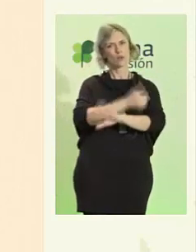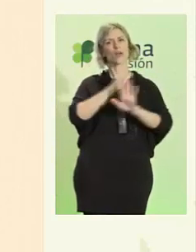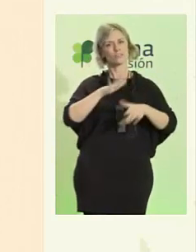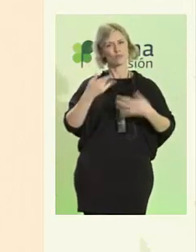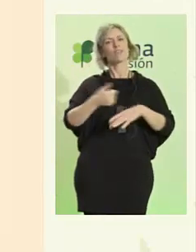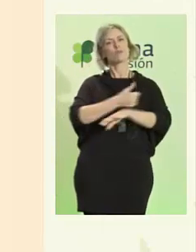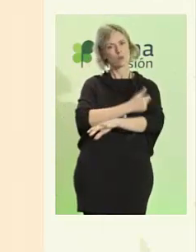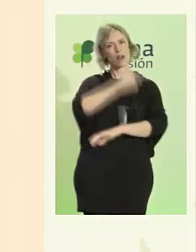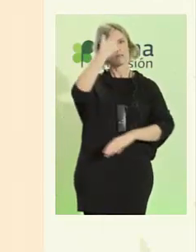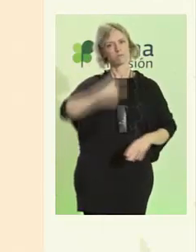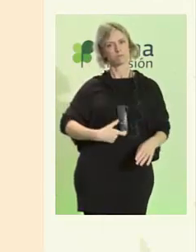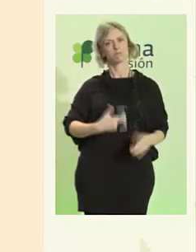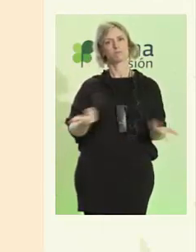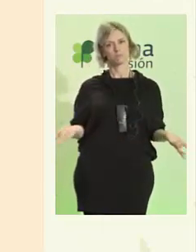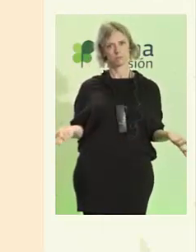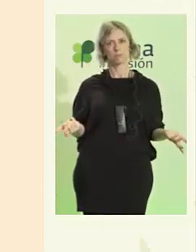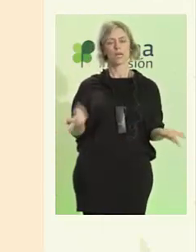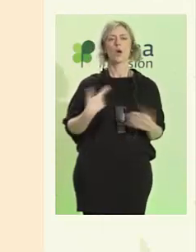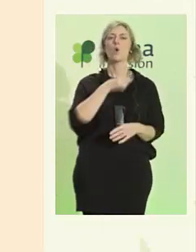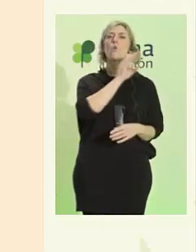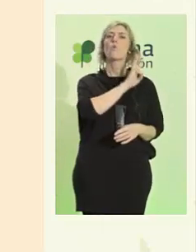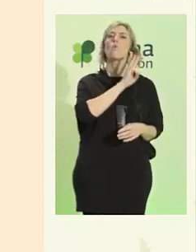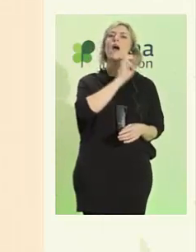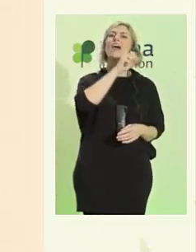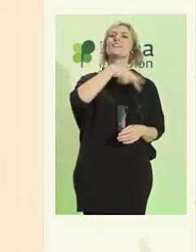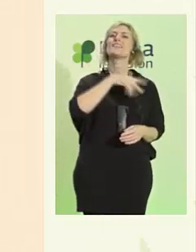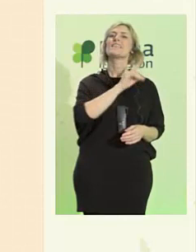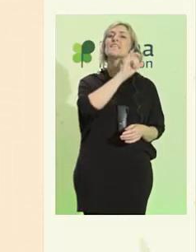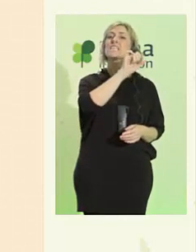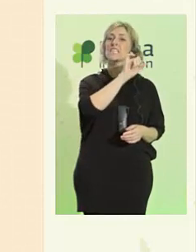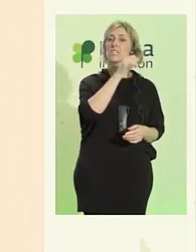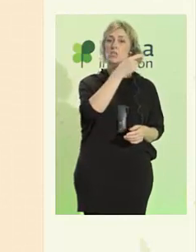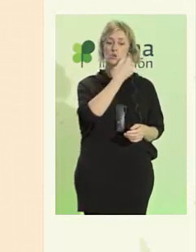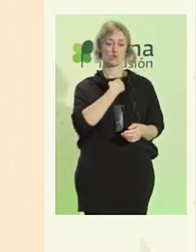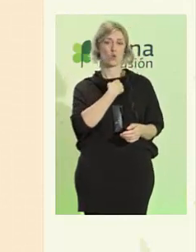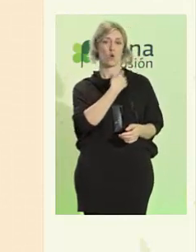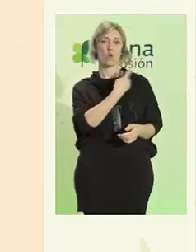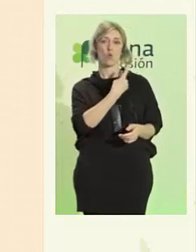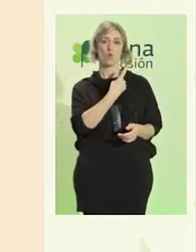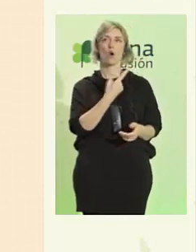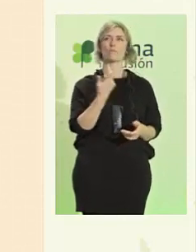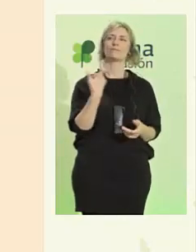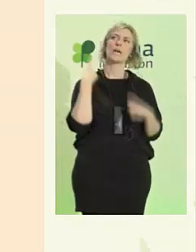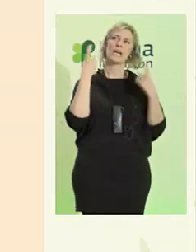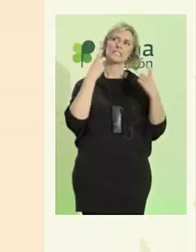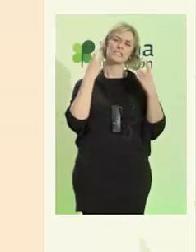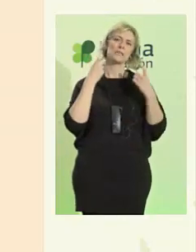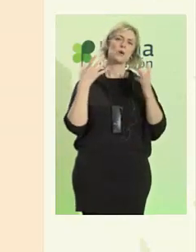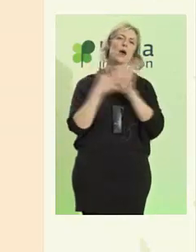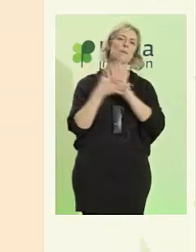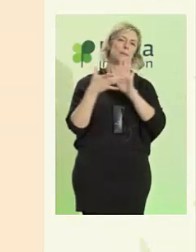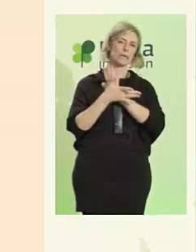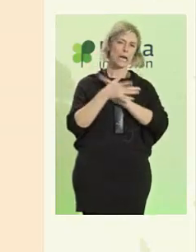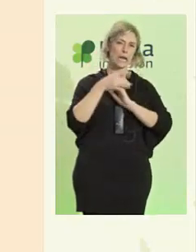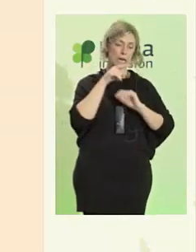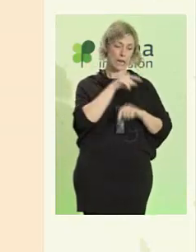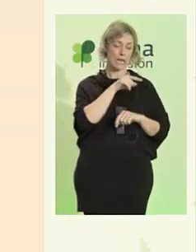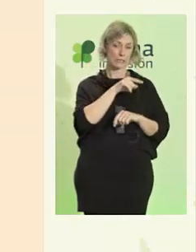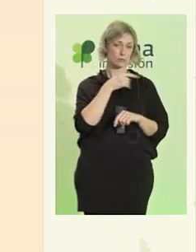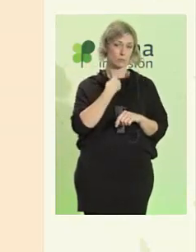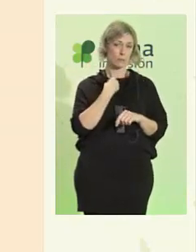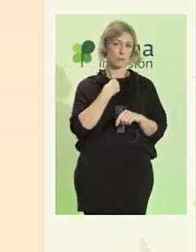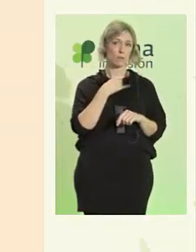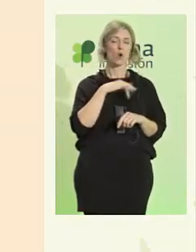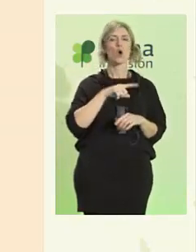Wendy y yo hemos intentado describir esto en los últimos años con las siete